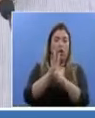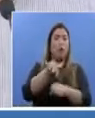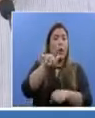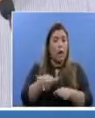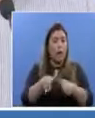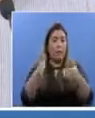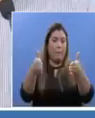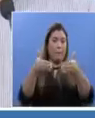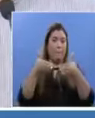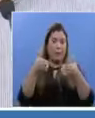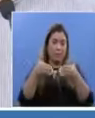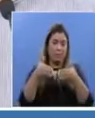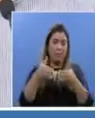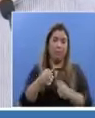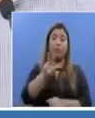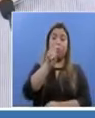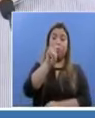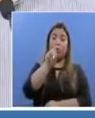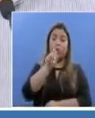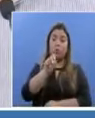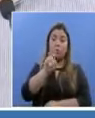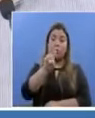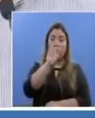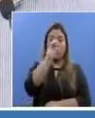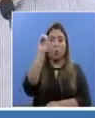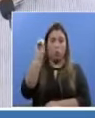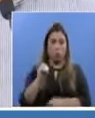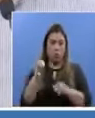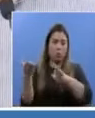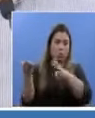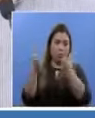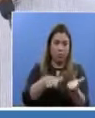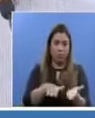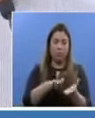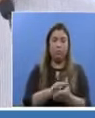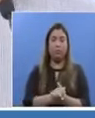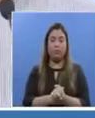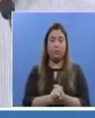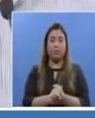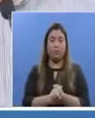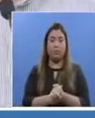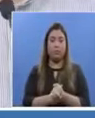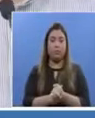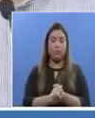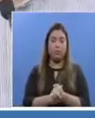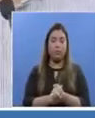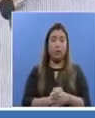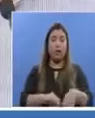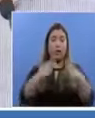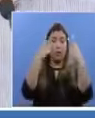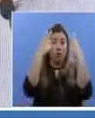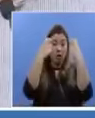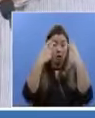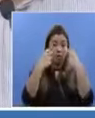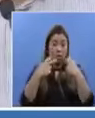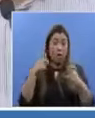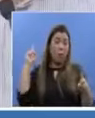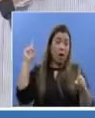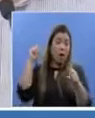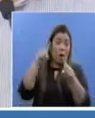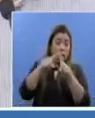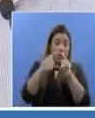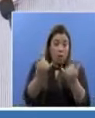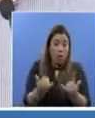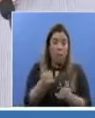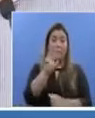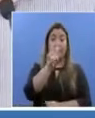manteniendo una tasa de letalidad del 2.2%. Respecto a las pruebas realizadas hasta la fecha, el